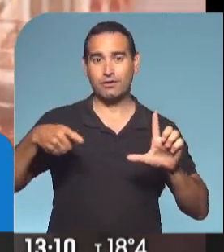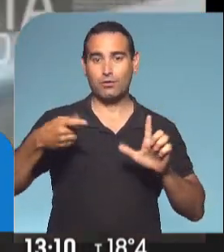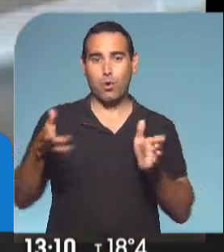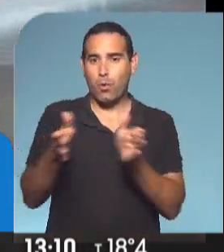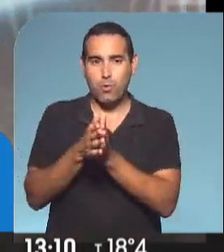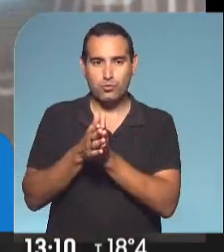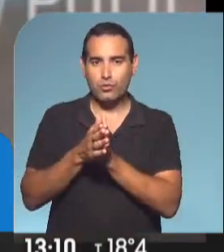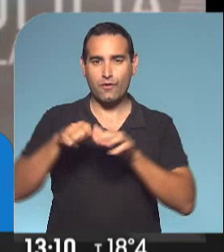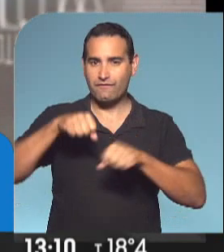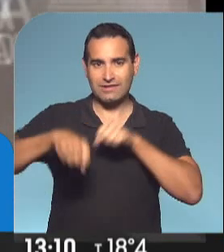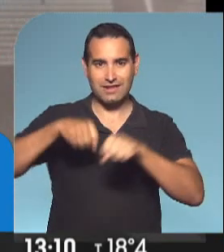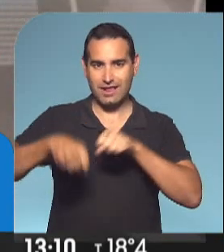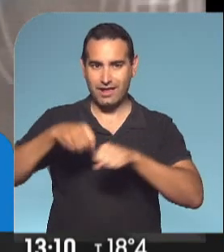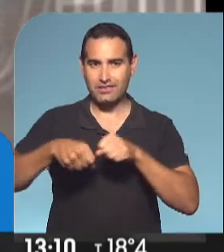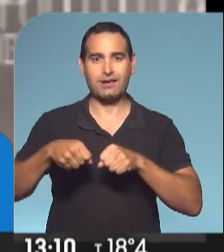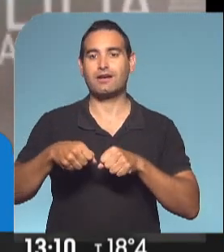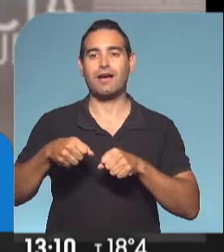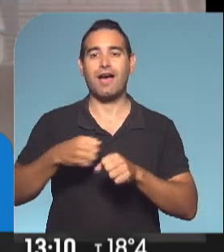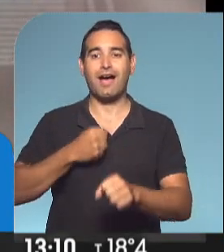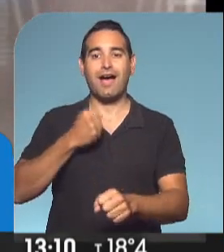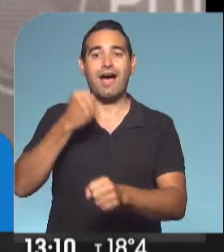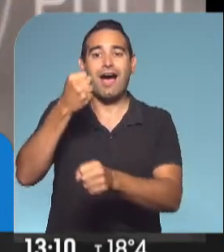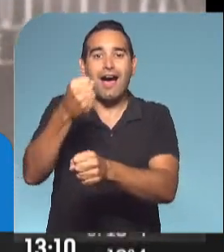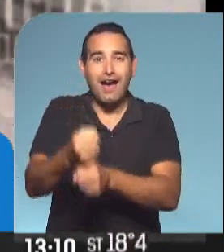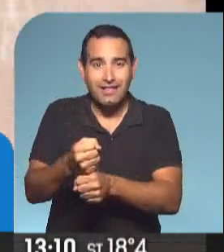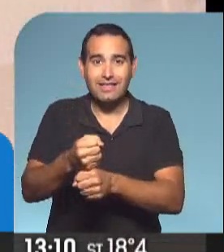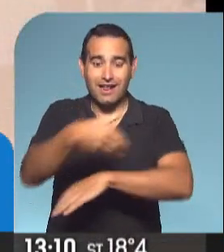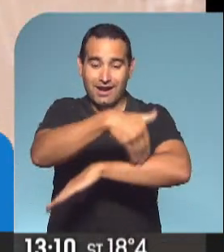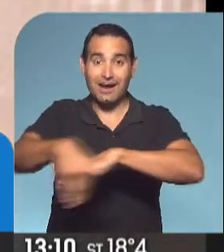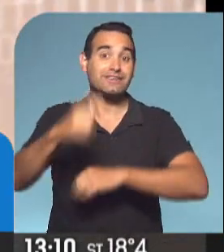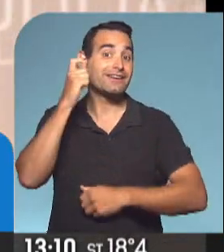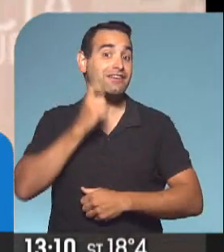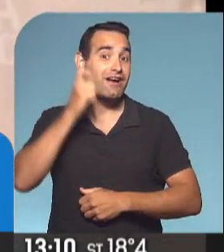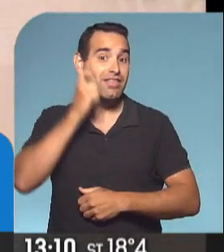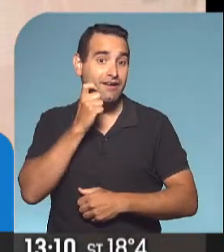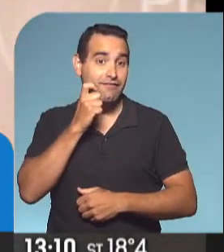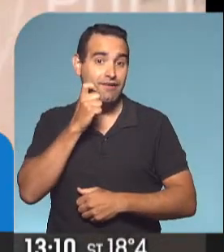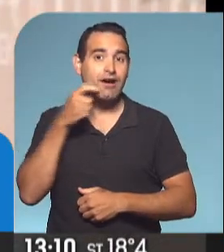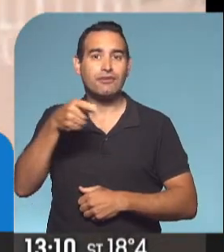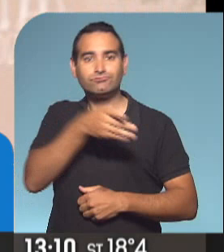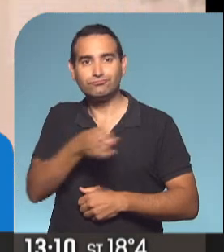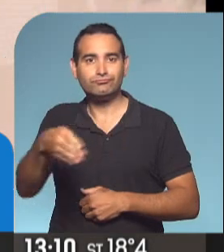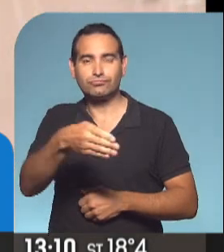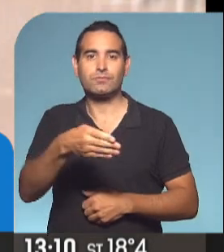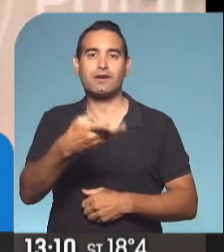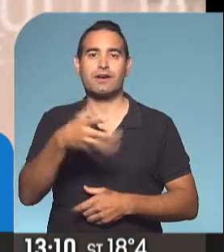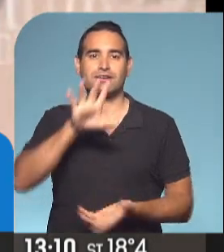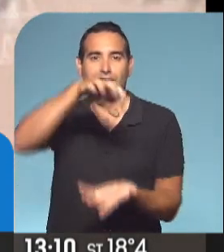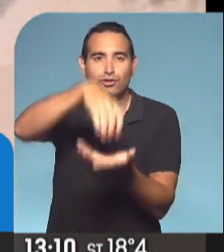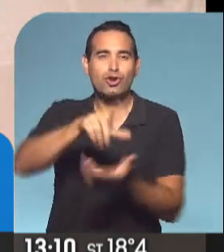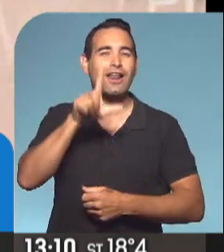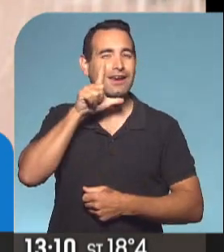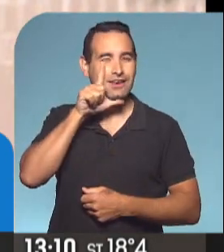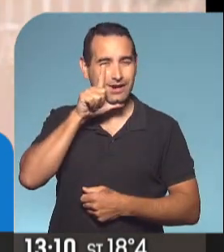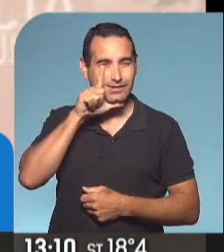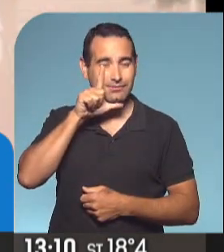que realizan hasta llegar a la avenida Rivadavia, donde ingresan en la estación Liniers y se